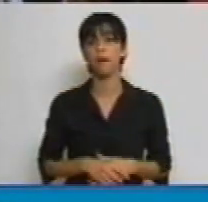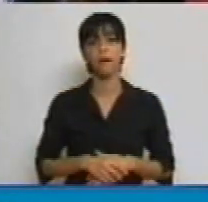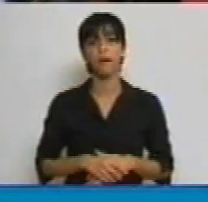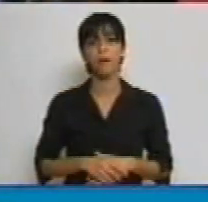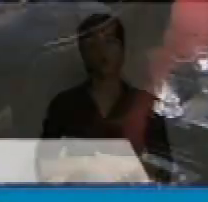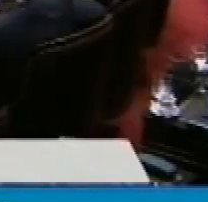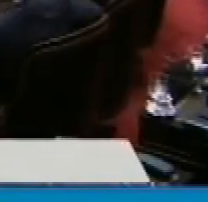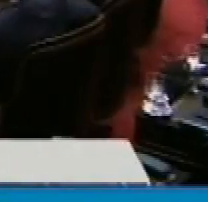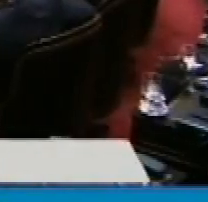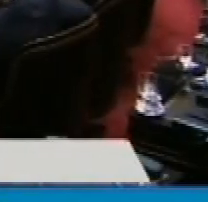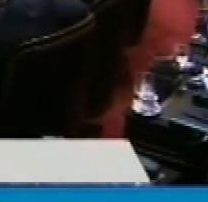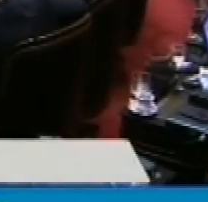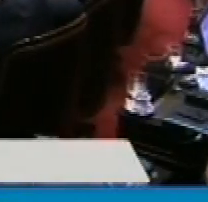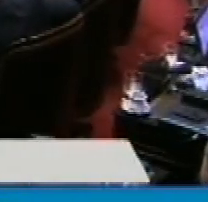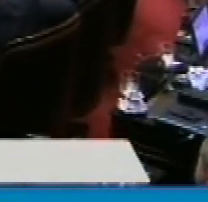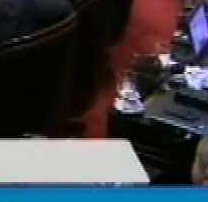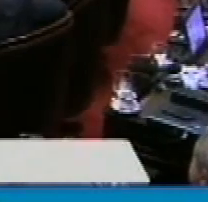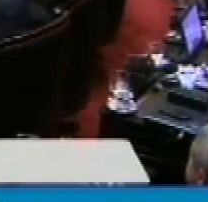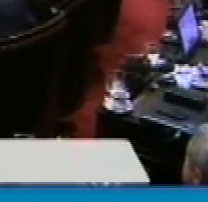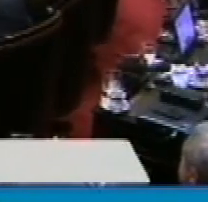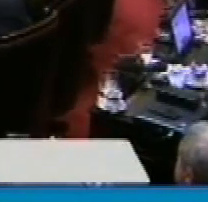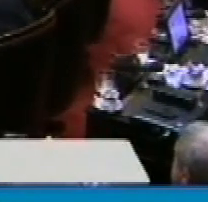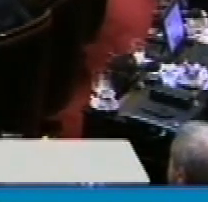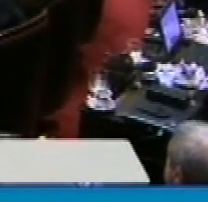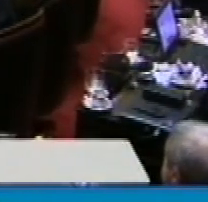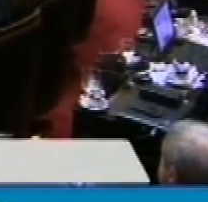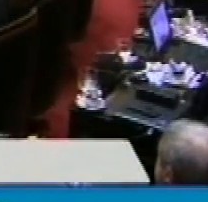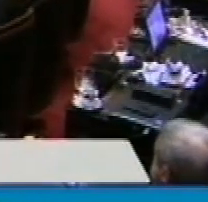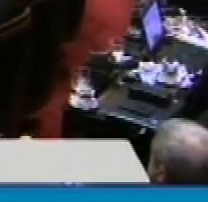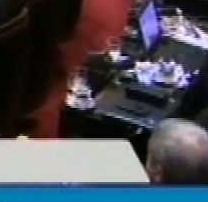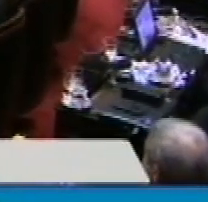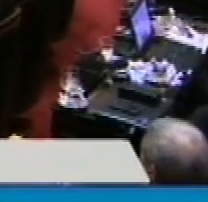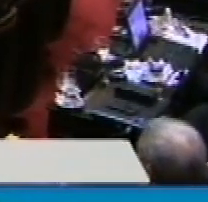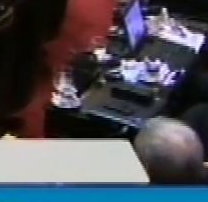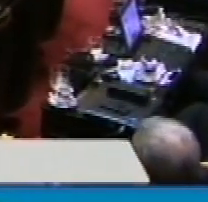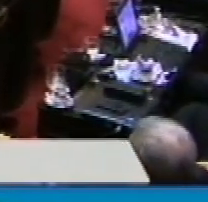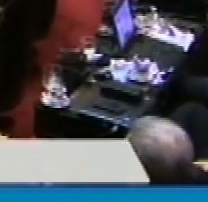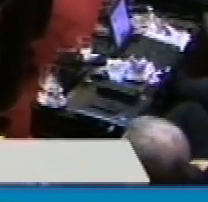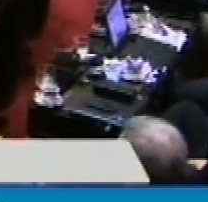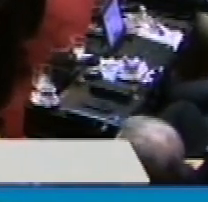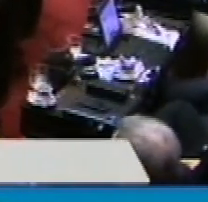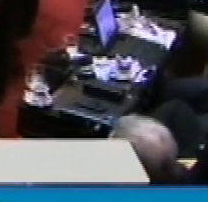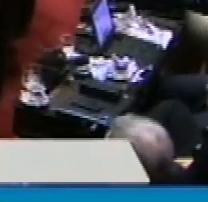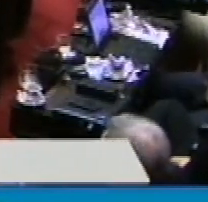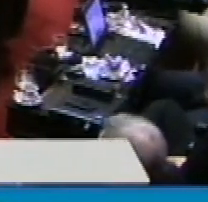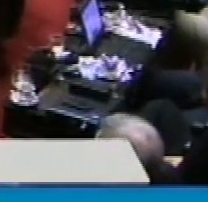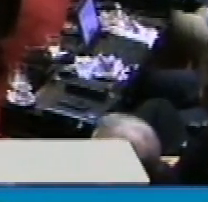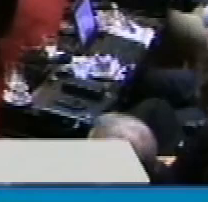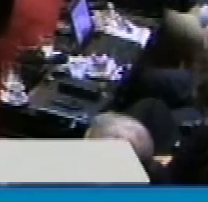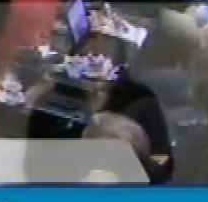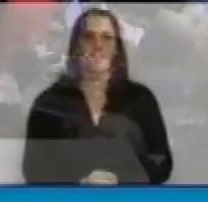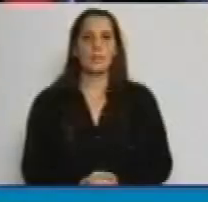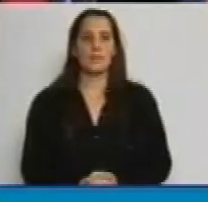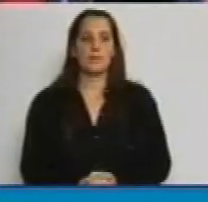entre los que dicen que hay que pagar todo, lo que dice el juez Griesa sin chistar, otros que a la gente no le interesa este tema, entonces no